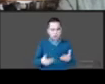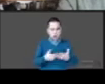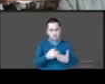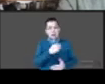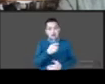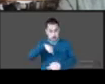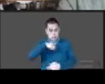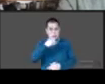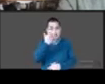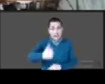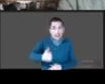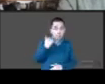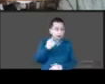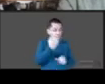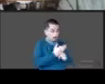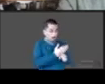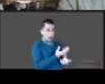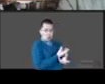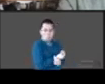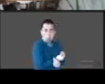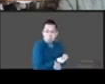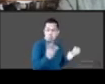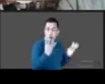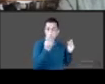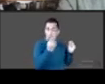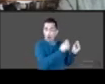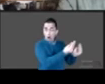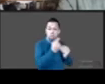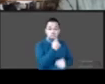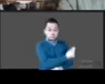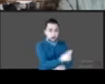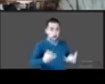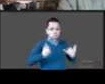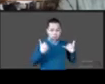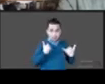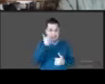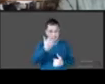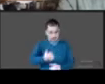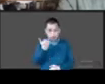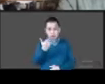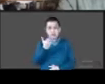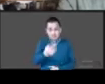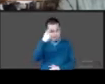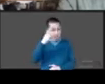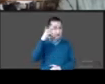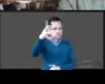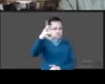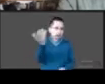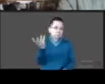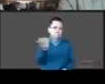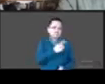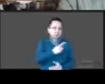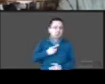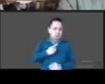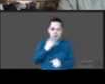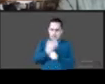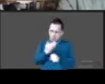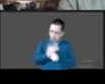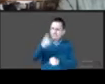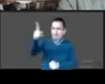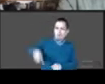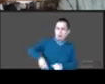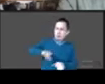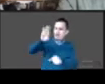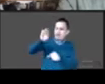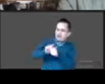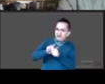aprovechar indudablemente la coordinación de los agentes gubernamentales municipios estados y federación tendrá que ser